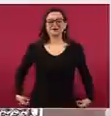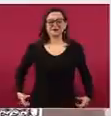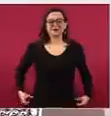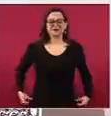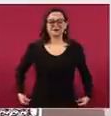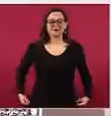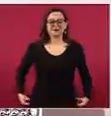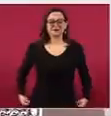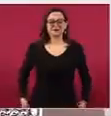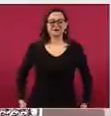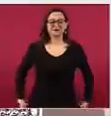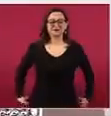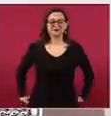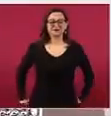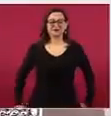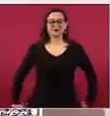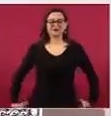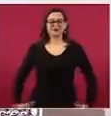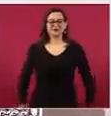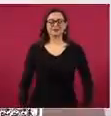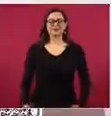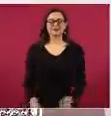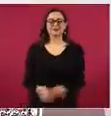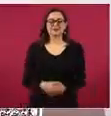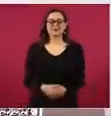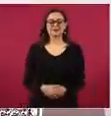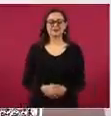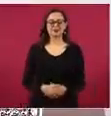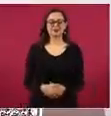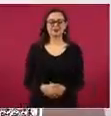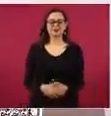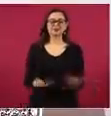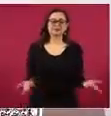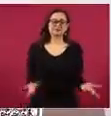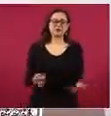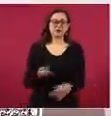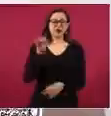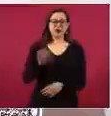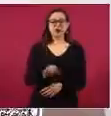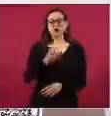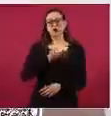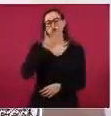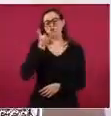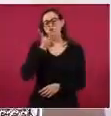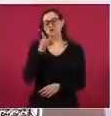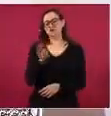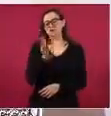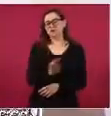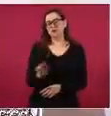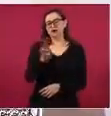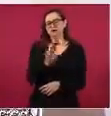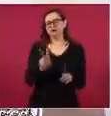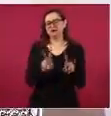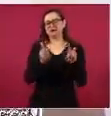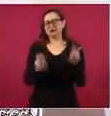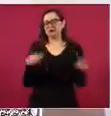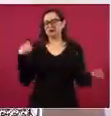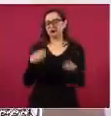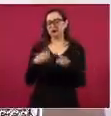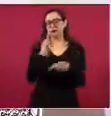Hoy es la sección, como todos los miércoles, del quién es quién en las mentiras,